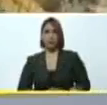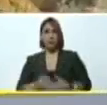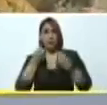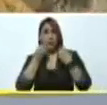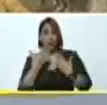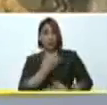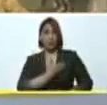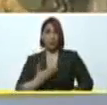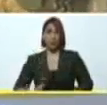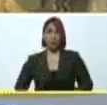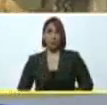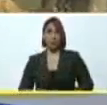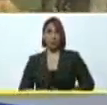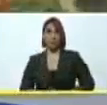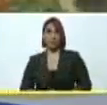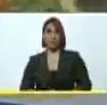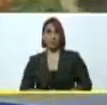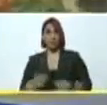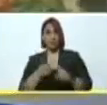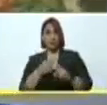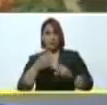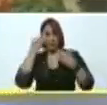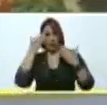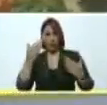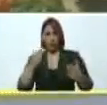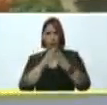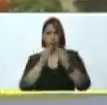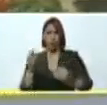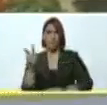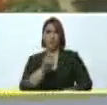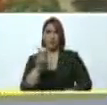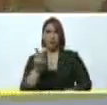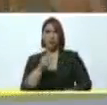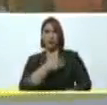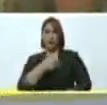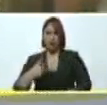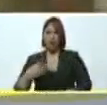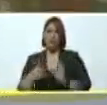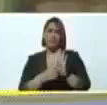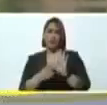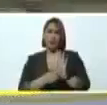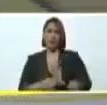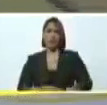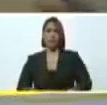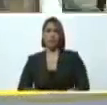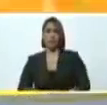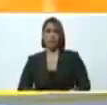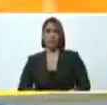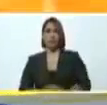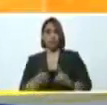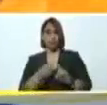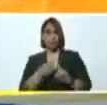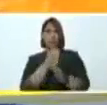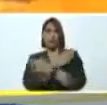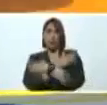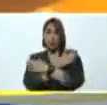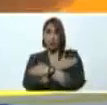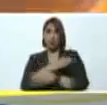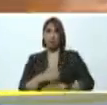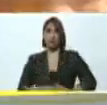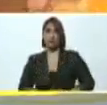presidente, en primer lugar, un saludo a toda Venezuela. Yo quiero de verdad, en primer lugar, felicitarlo